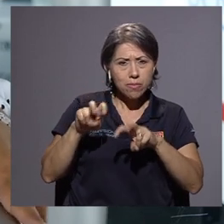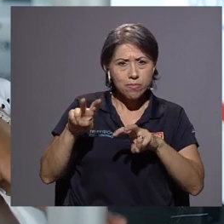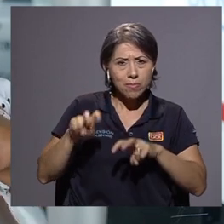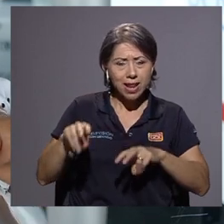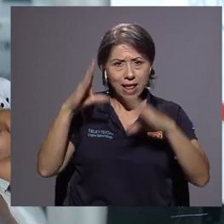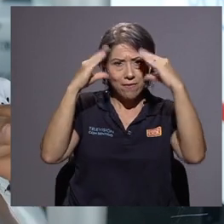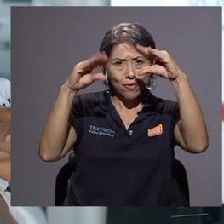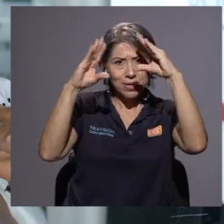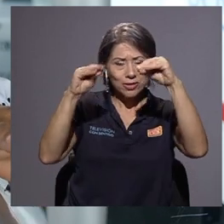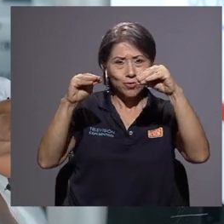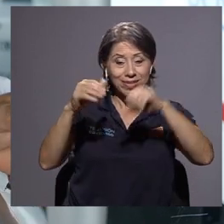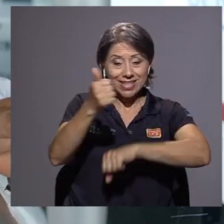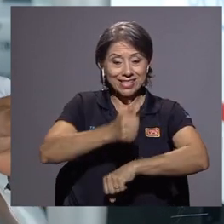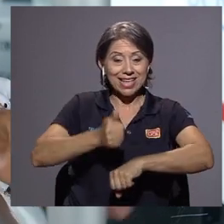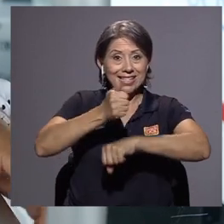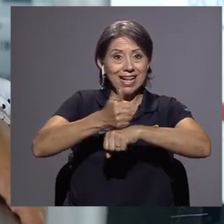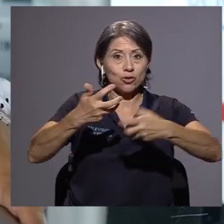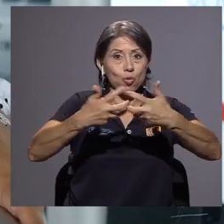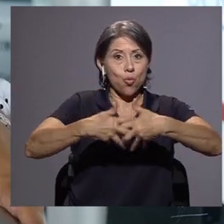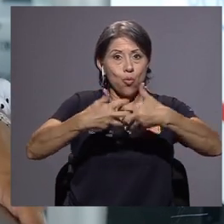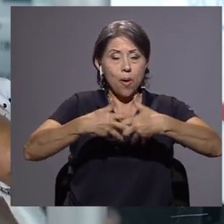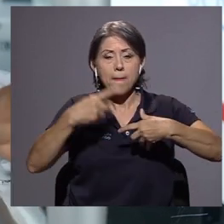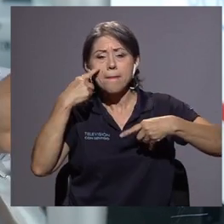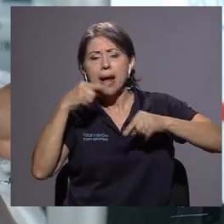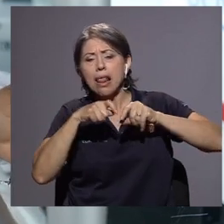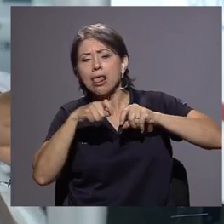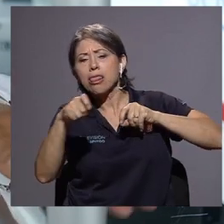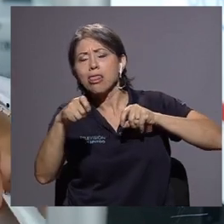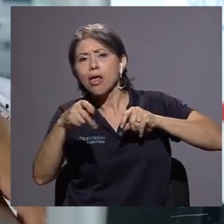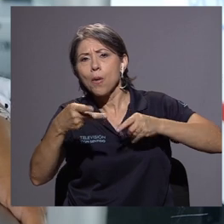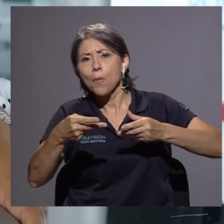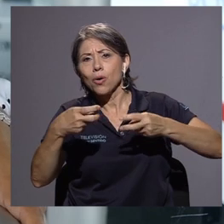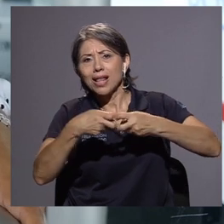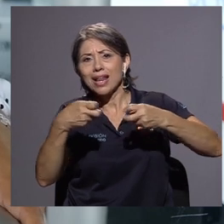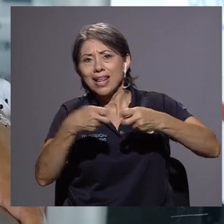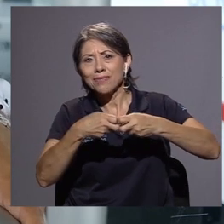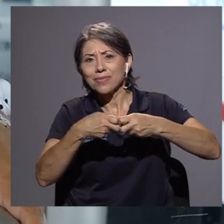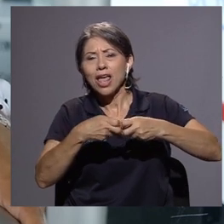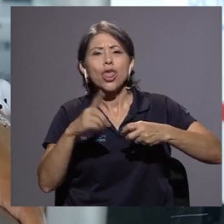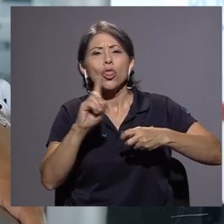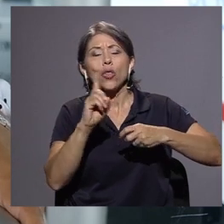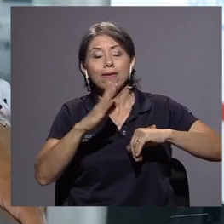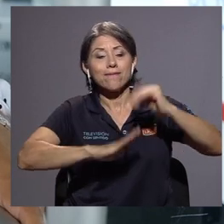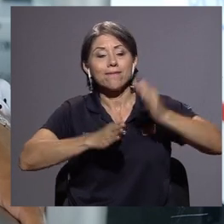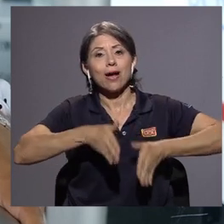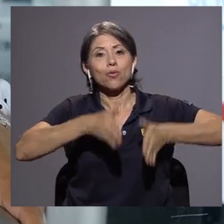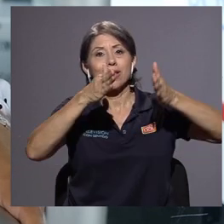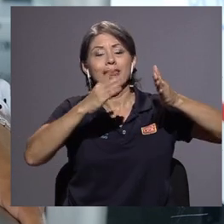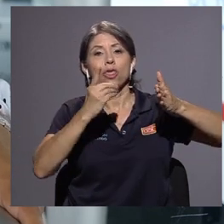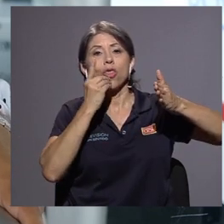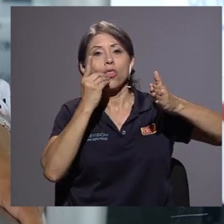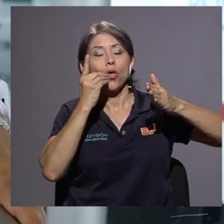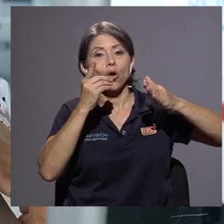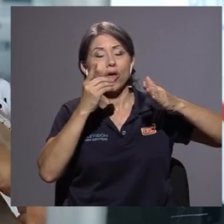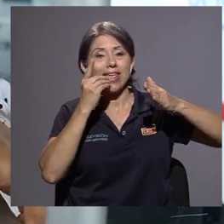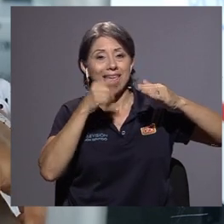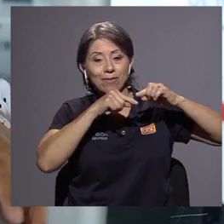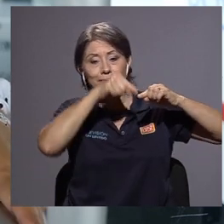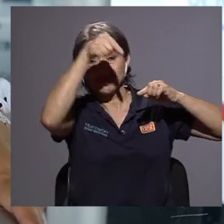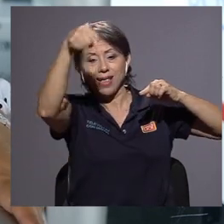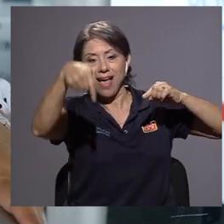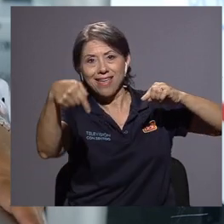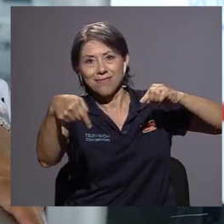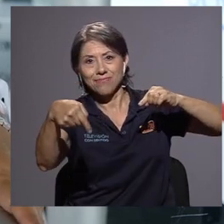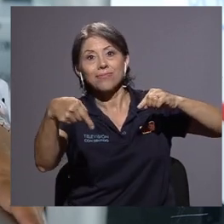se instaló un analizador de voltaje eléctrico en el centro de carga que está ubicado detrás de la Facultad de Odontología. Igualmente los compañeros